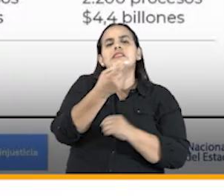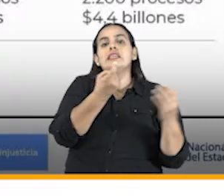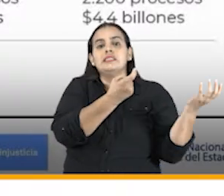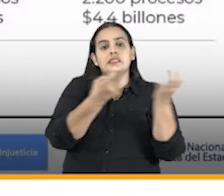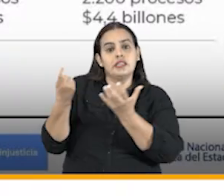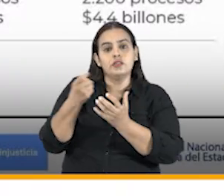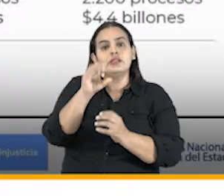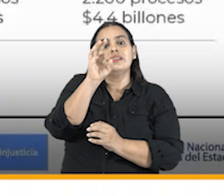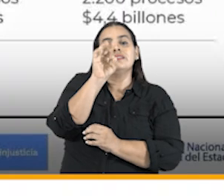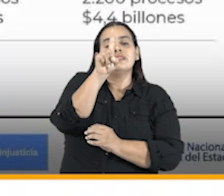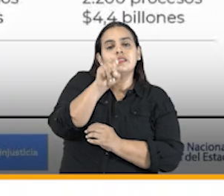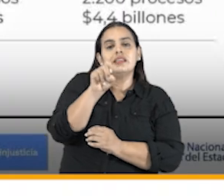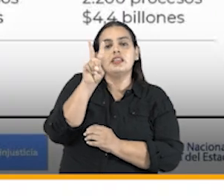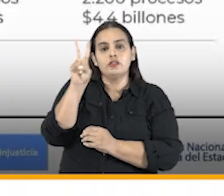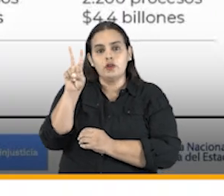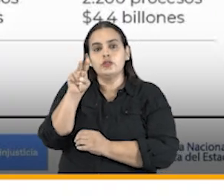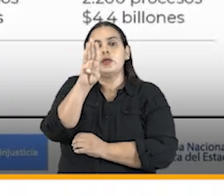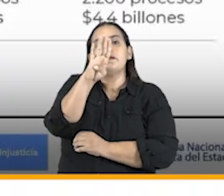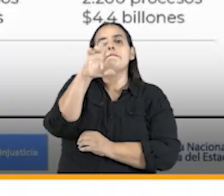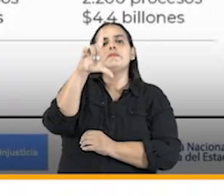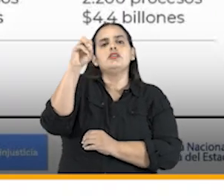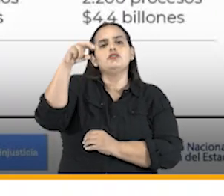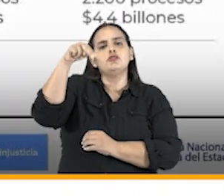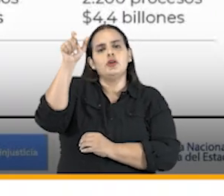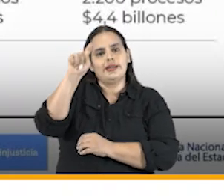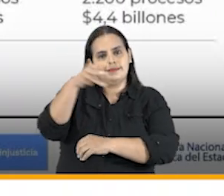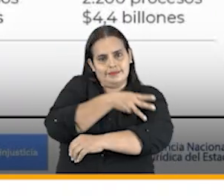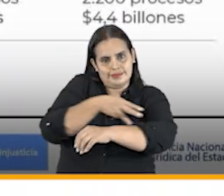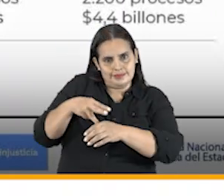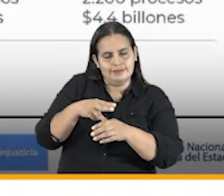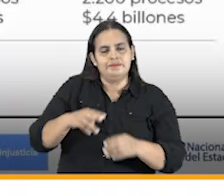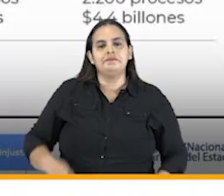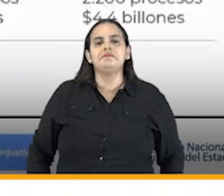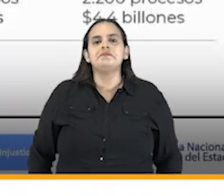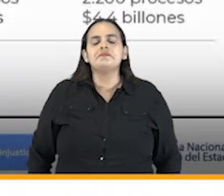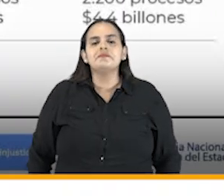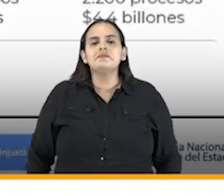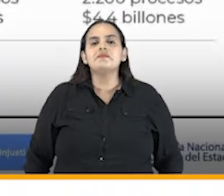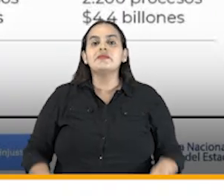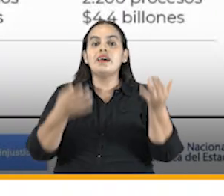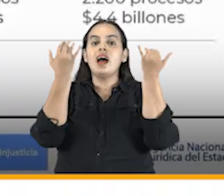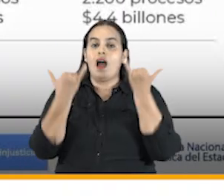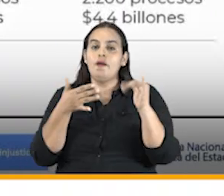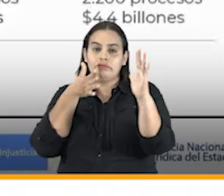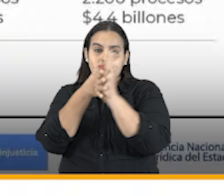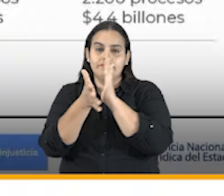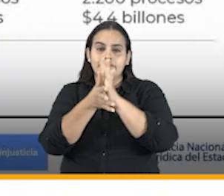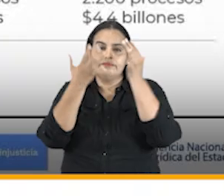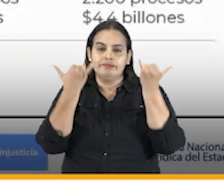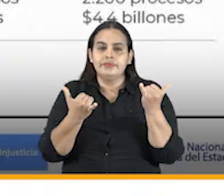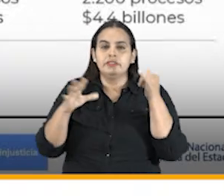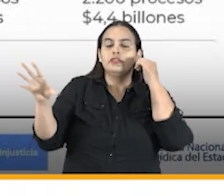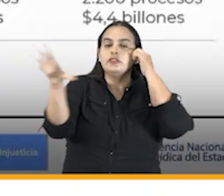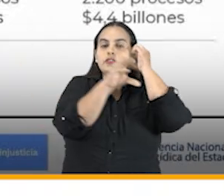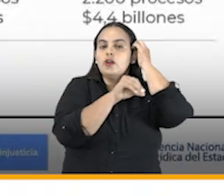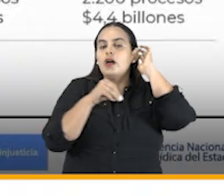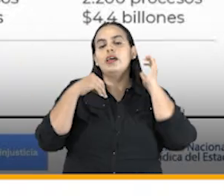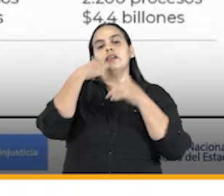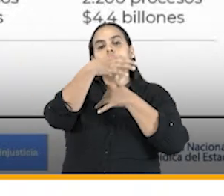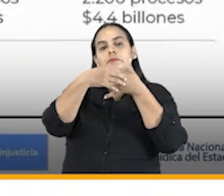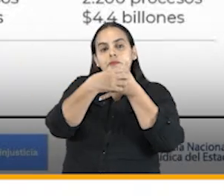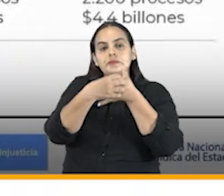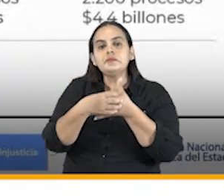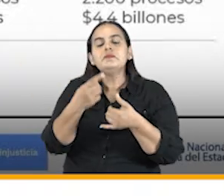de pesos. En este panorama, la nación tiene hoy 333